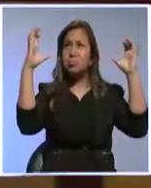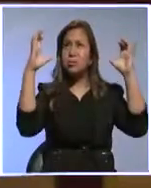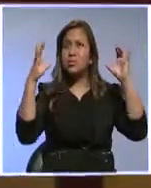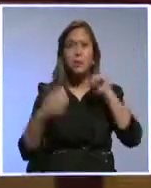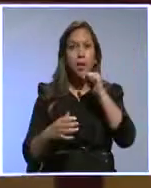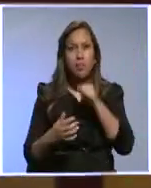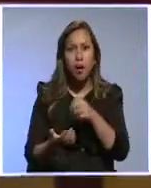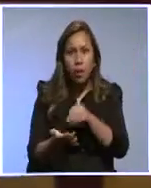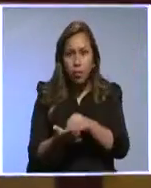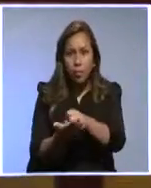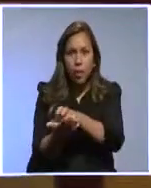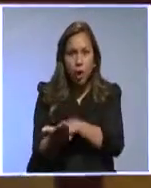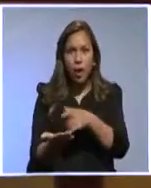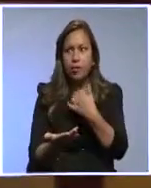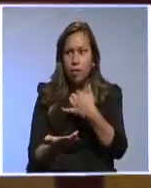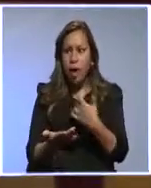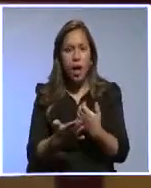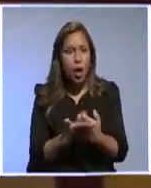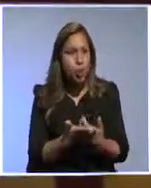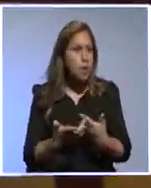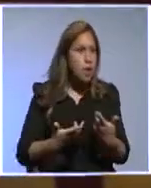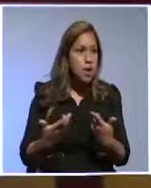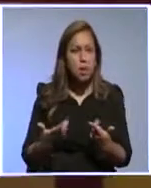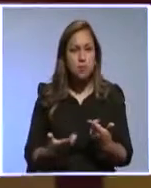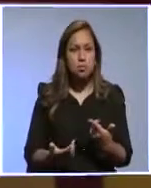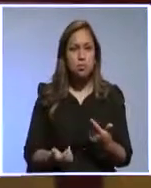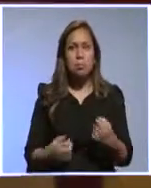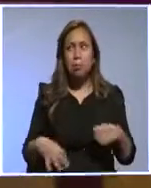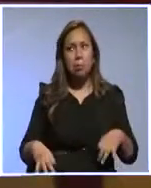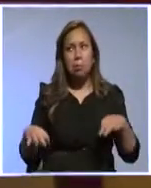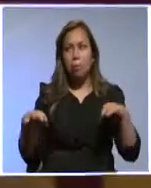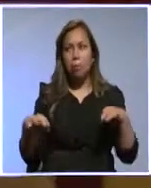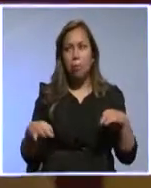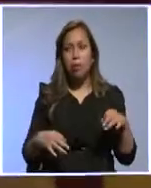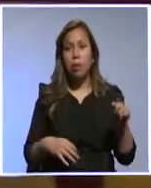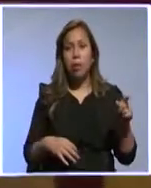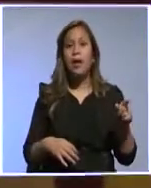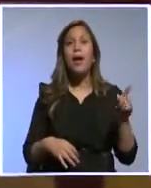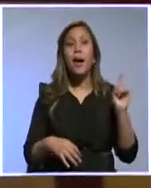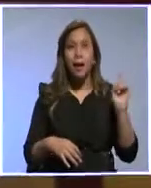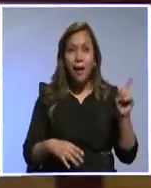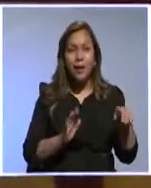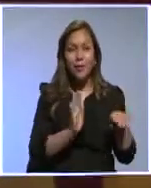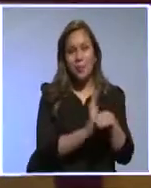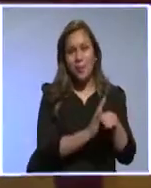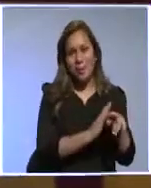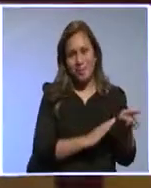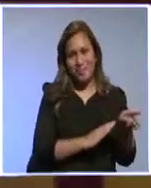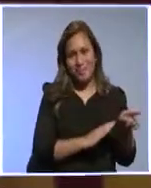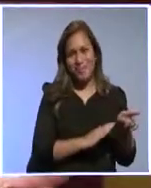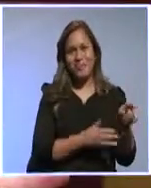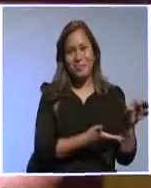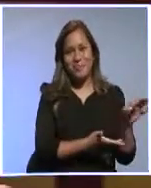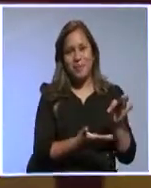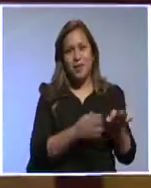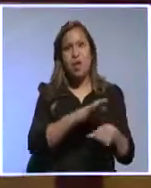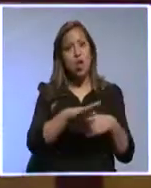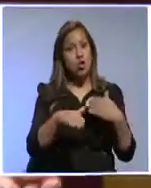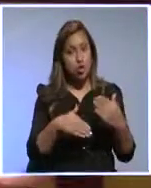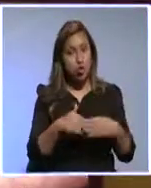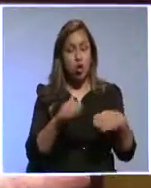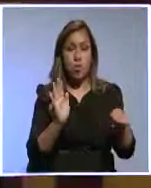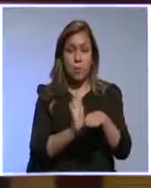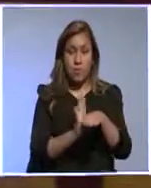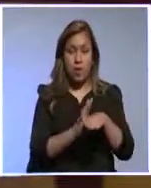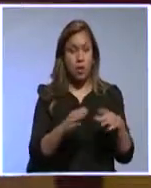participado en este evento de Habitat y lo que nosotros buscamos es hacer que todos nuestros bancos asociados, toda la